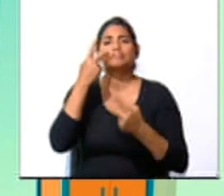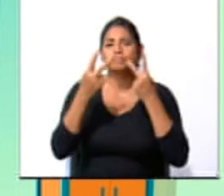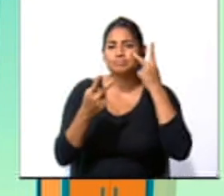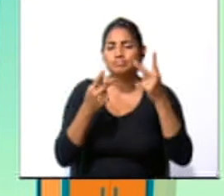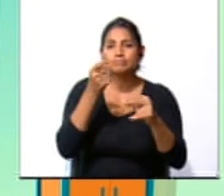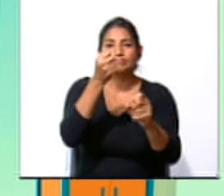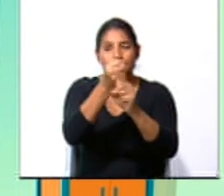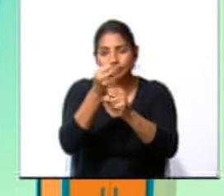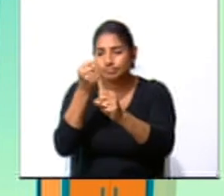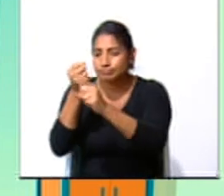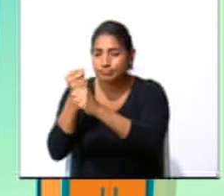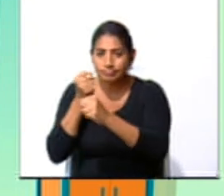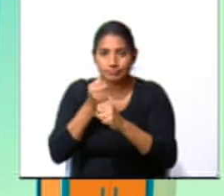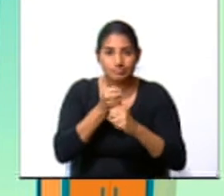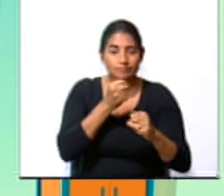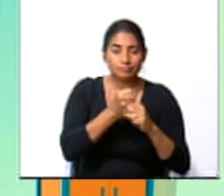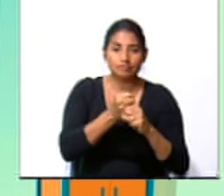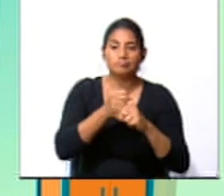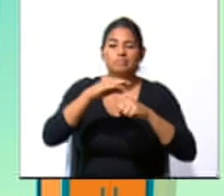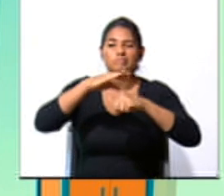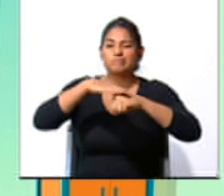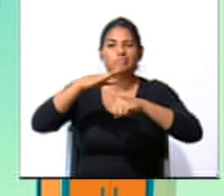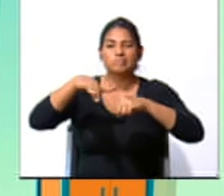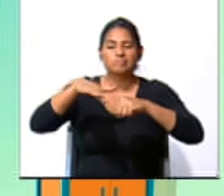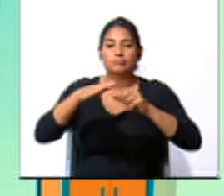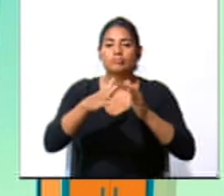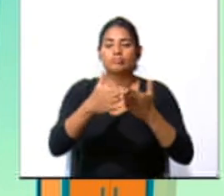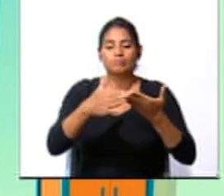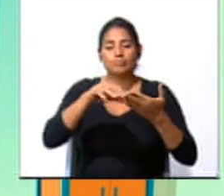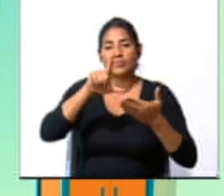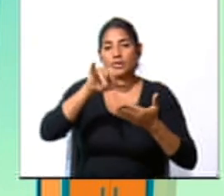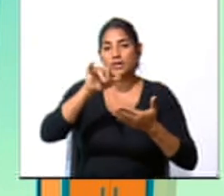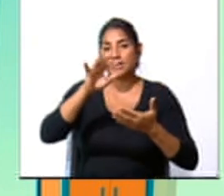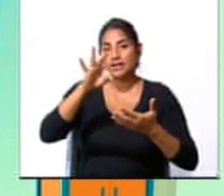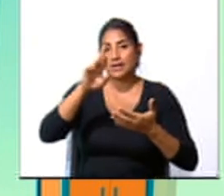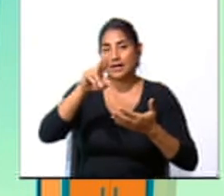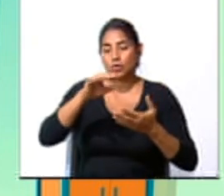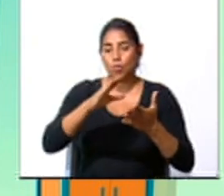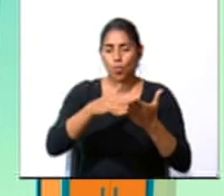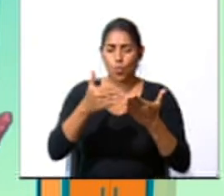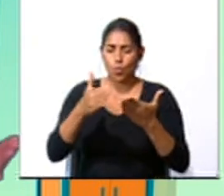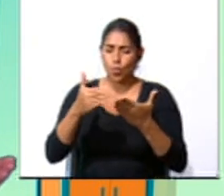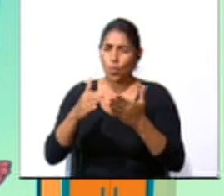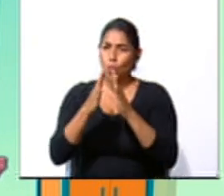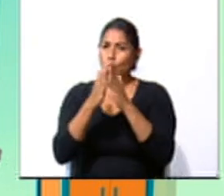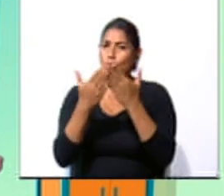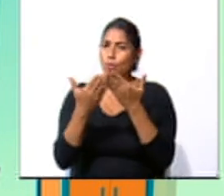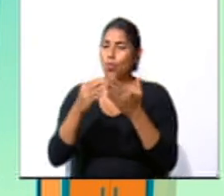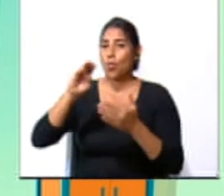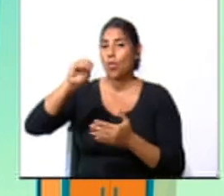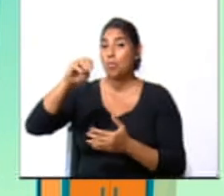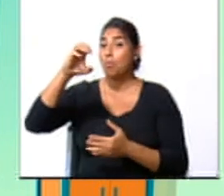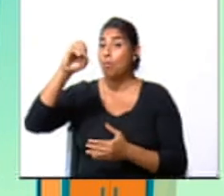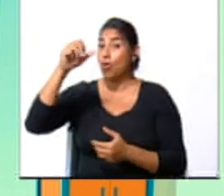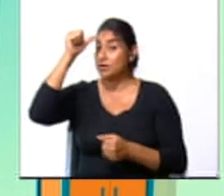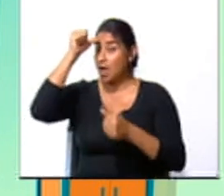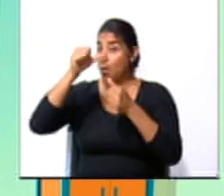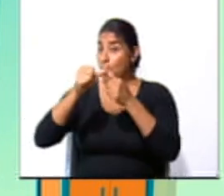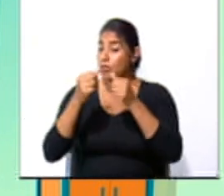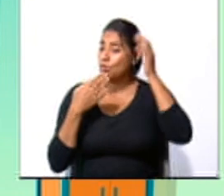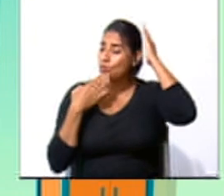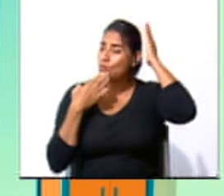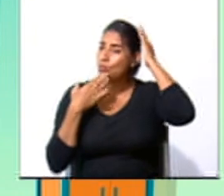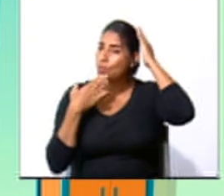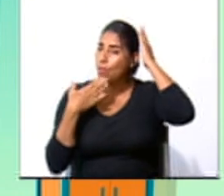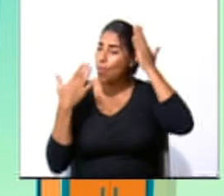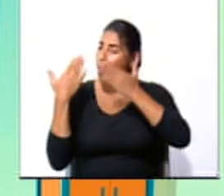trabajando sobre literatura con un texto maravilloso, el libro de Mo, una joven cabécara. Y yo